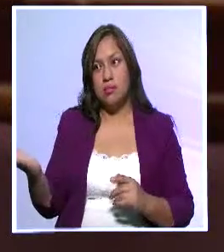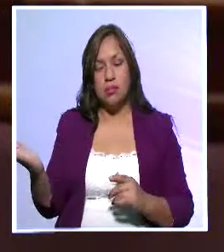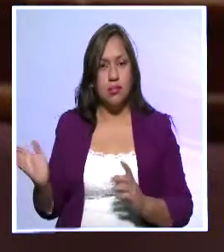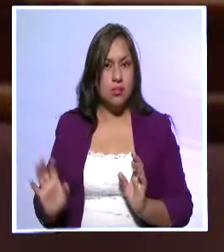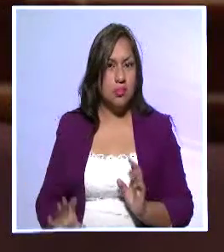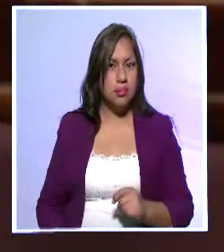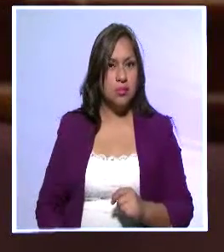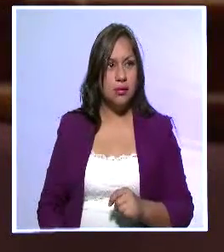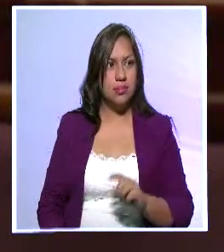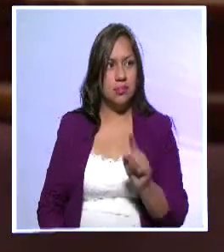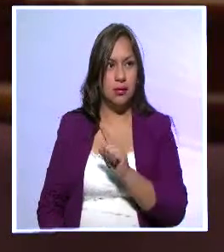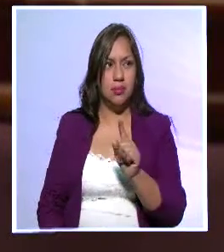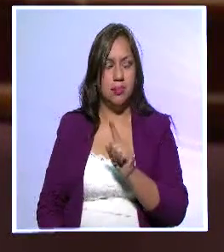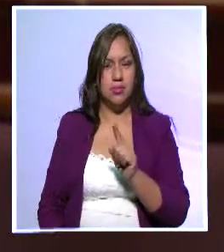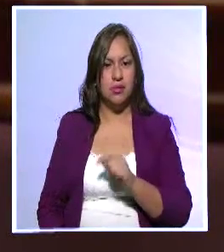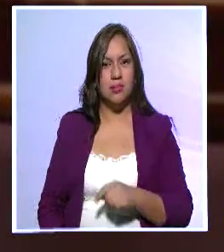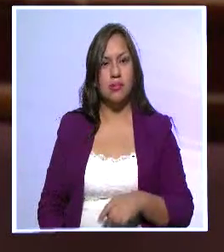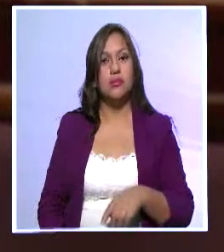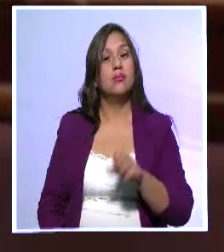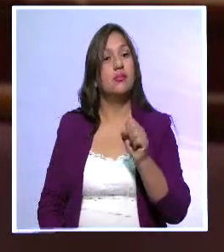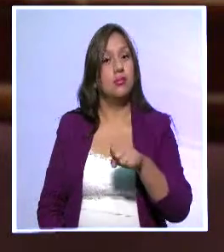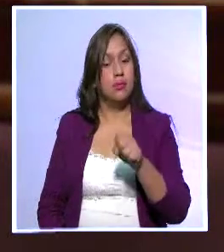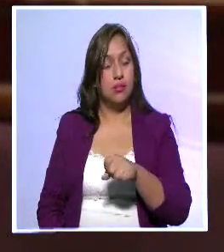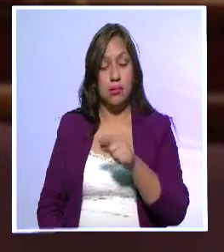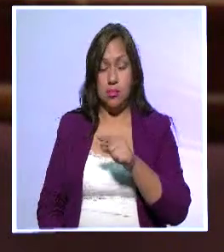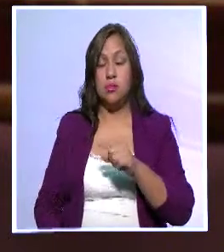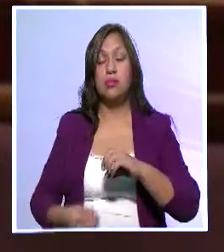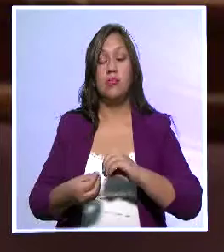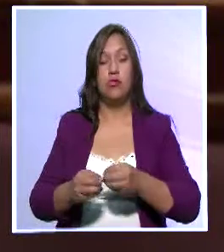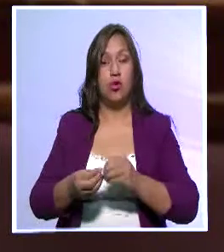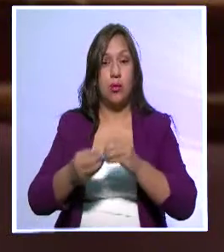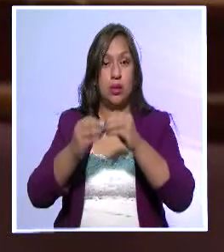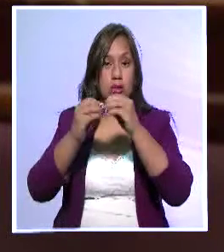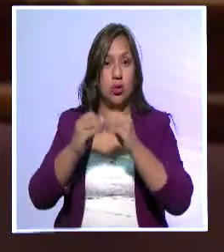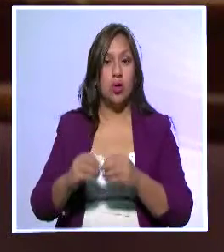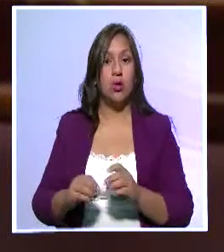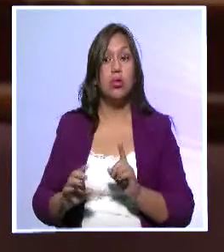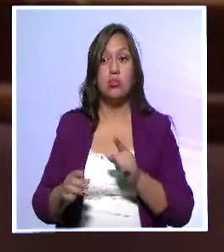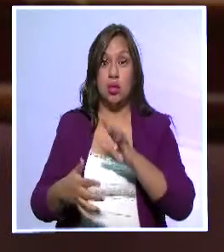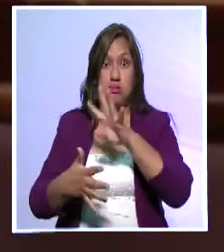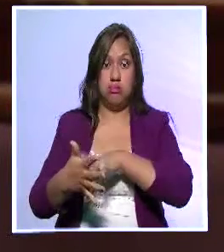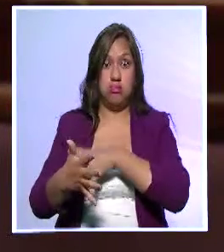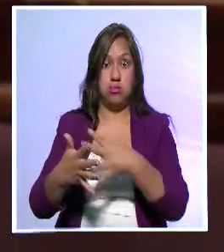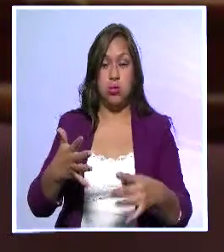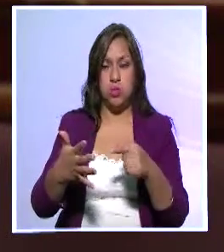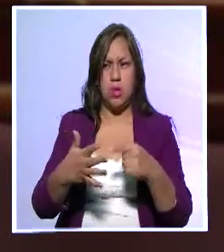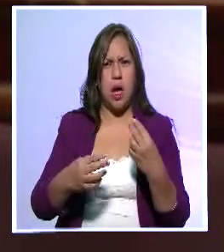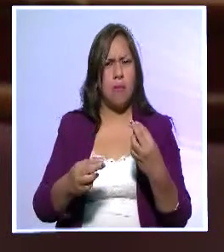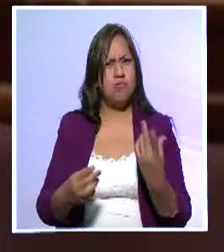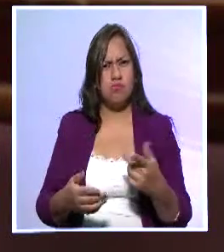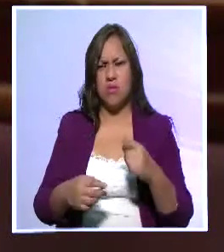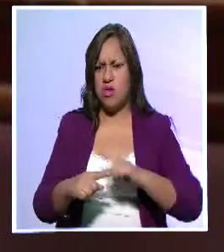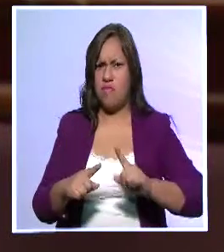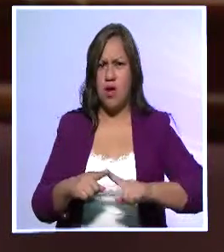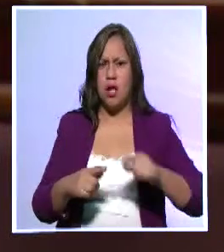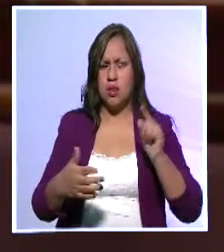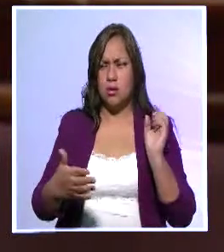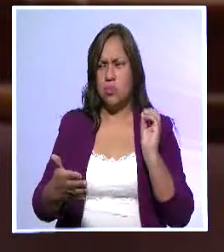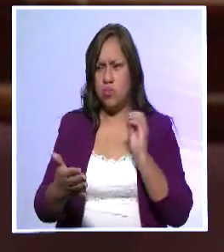verdad es que implica una formación con una malla curricular establecida y con